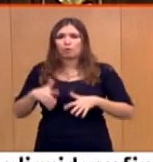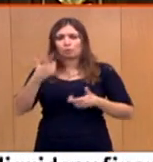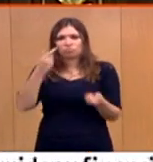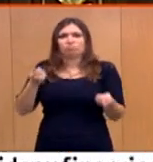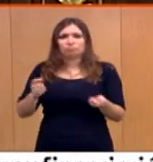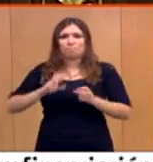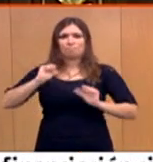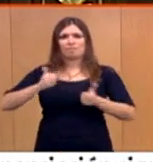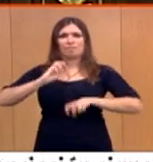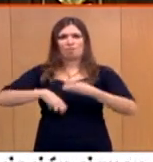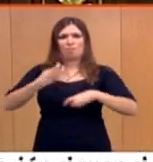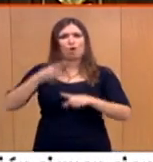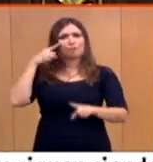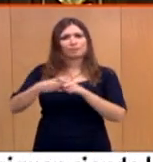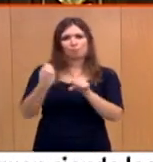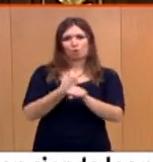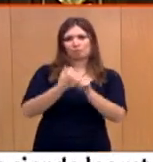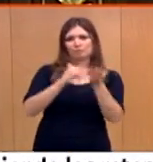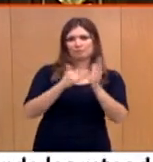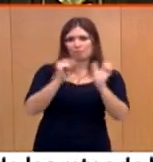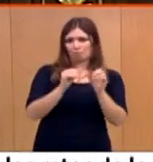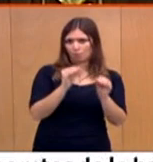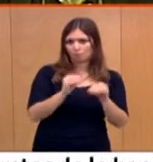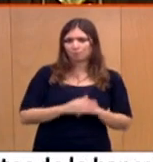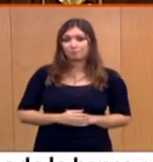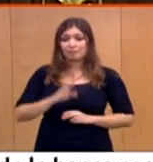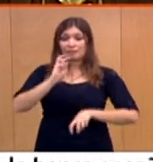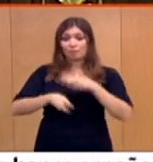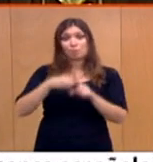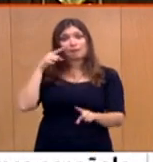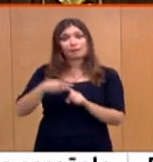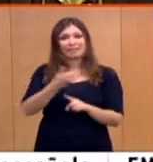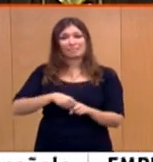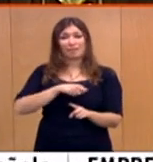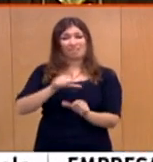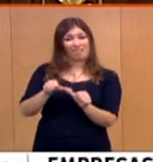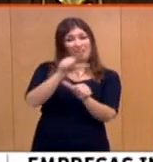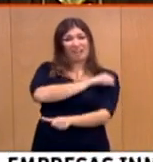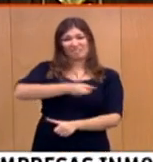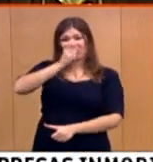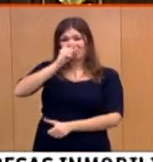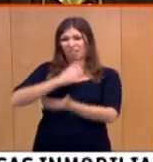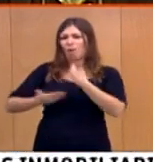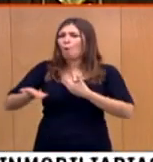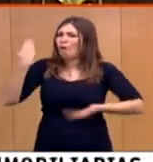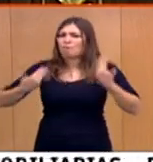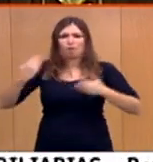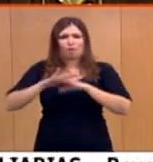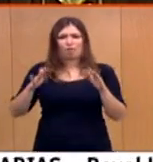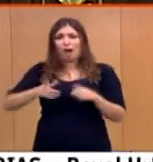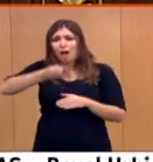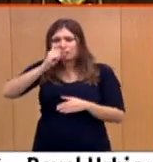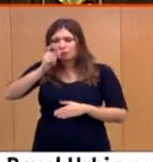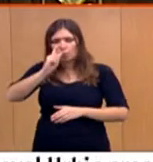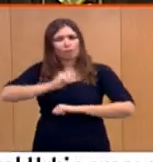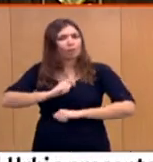productivo. Unas reformas para que España sustituya todas las estructuras anquilosadas que le impiden aprovechar sus grandes